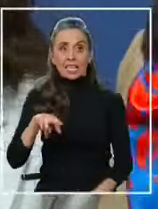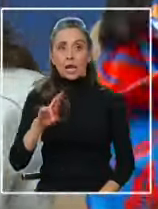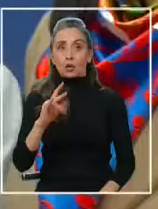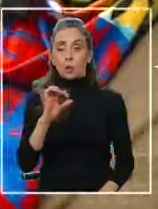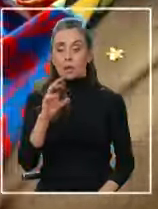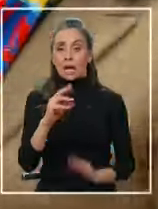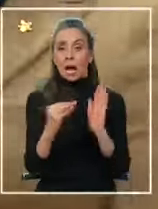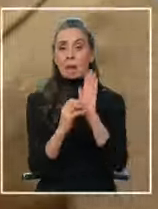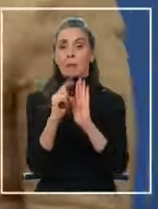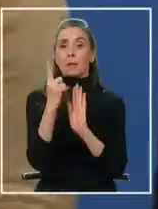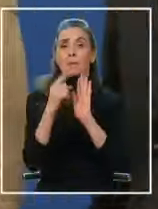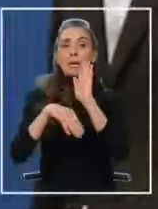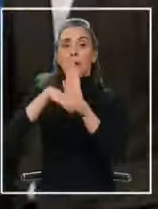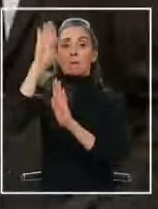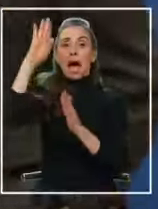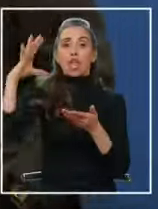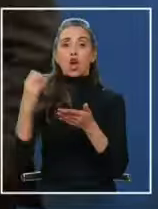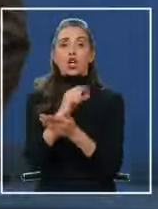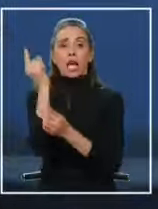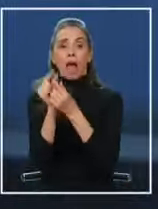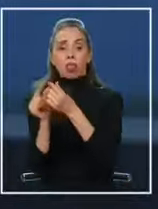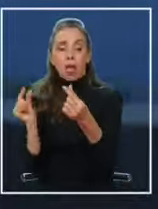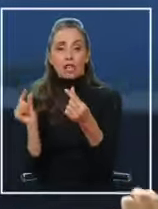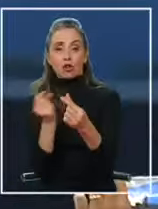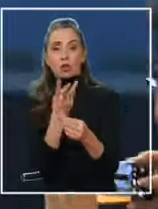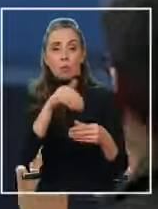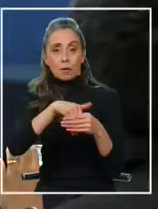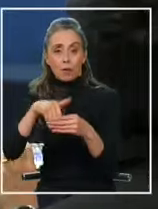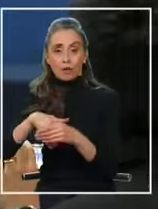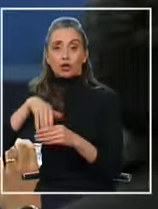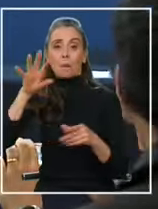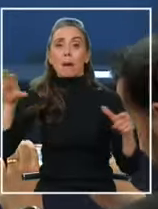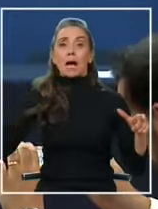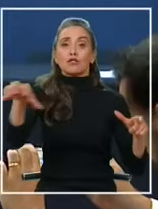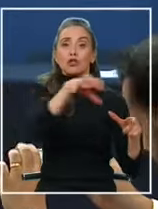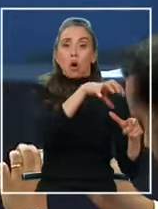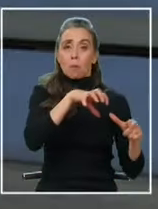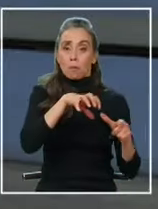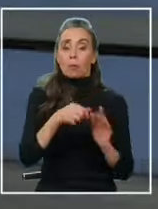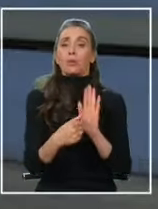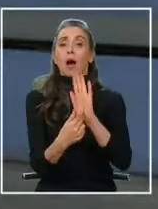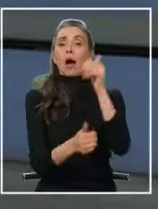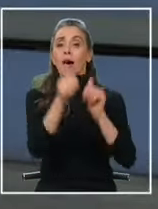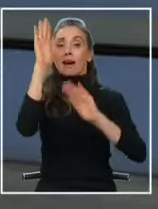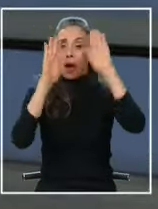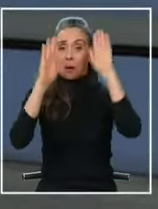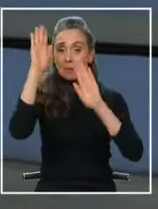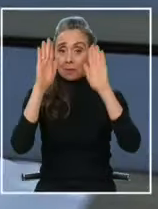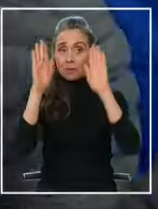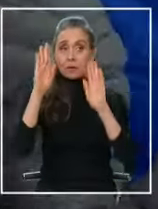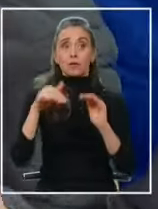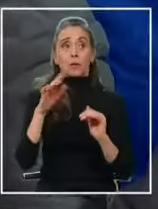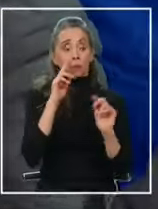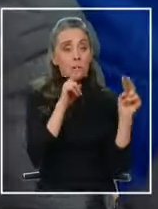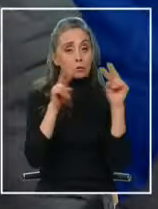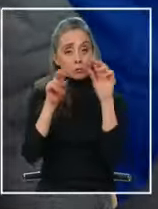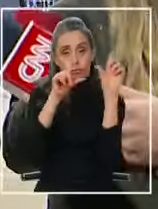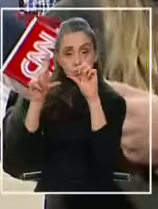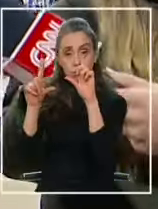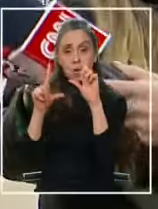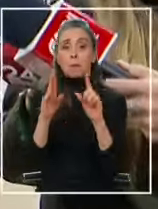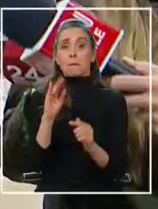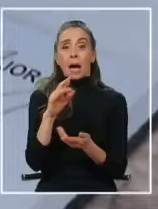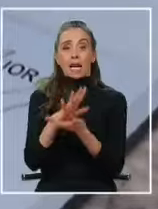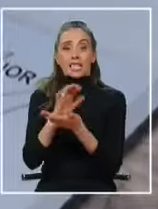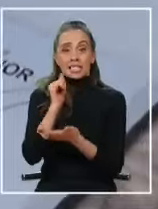Rubilar se anotó la primera mayoría nacional obteniendo, además, la mayoría de las comunas en donde presentó candidato. Una de las más emblemáticas, Lobo